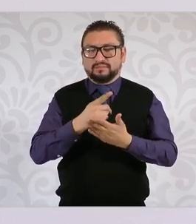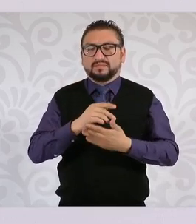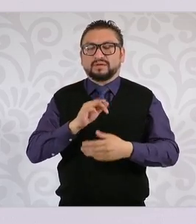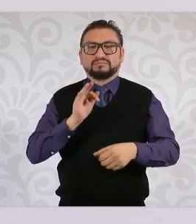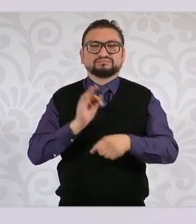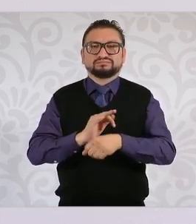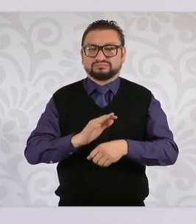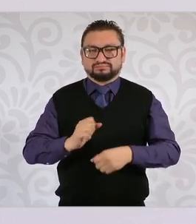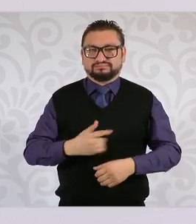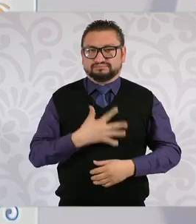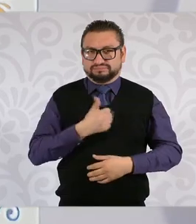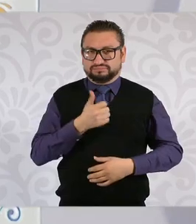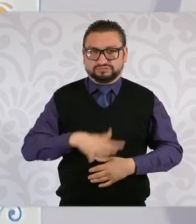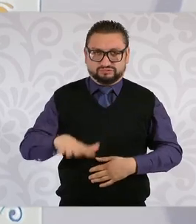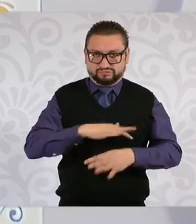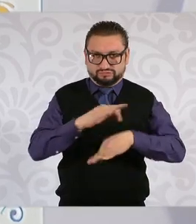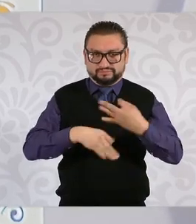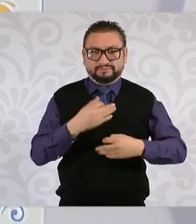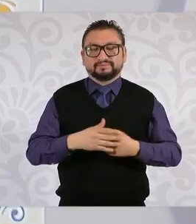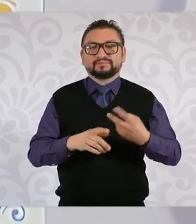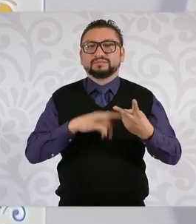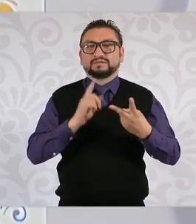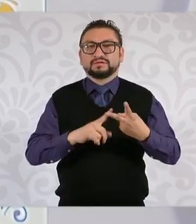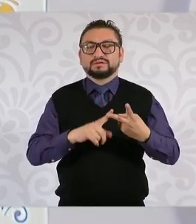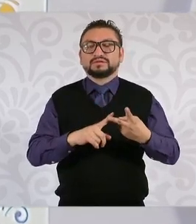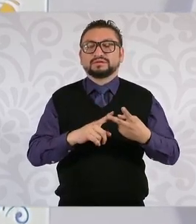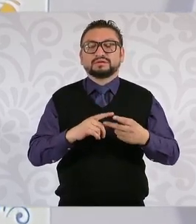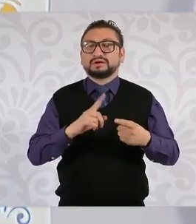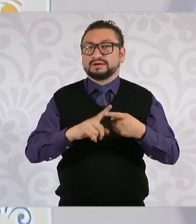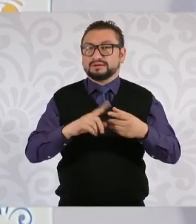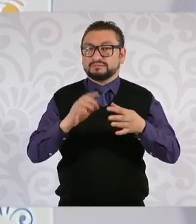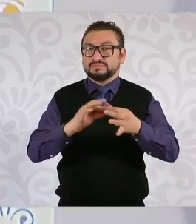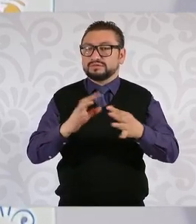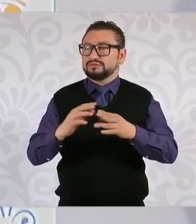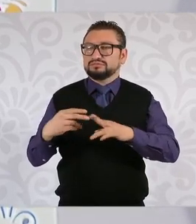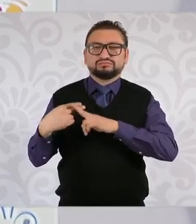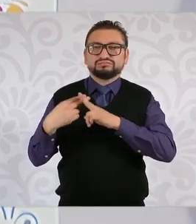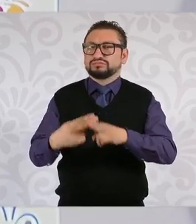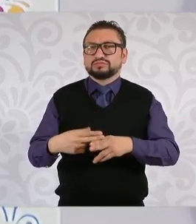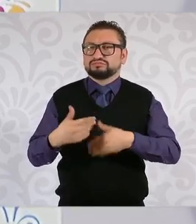y va a presentar hasta dónde vamos y